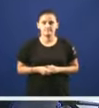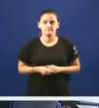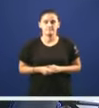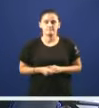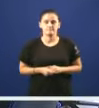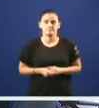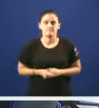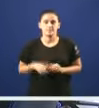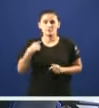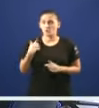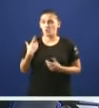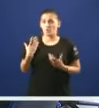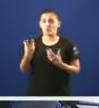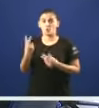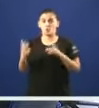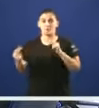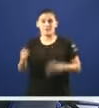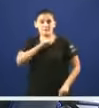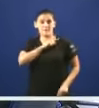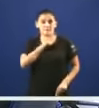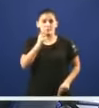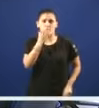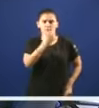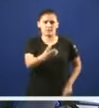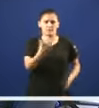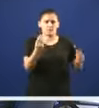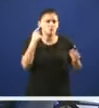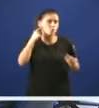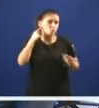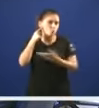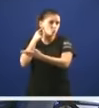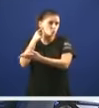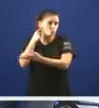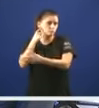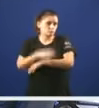non falaba conmigo pero ten o hábito de falar moi alto e escoito desde aquí